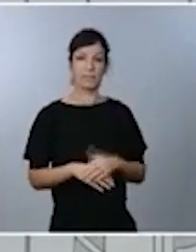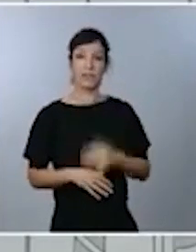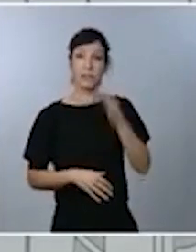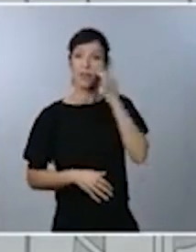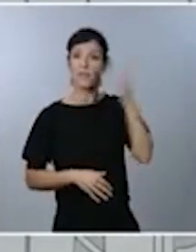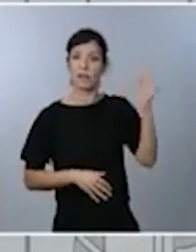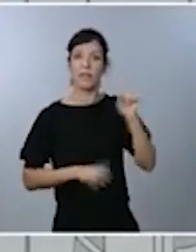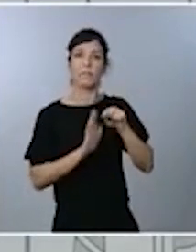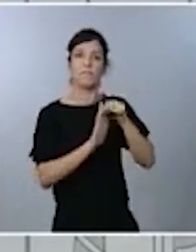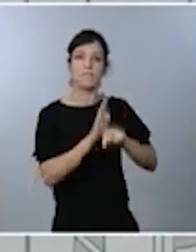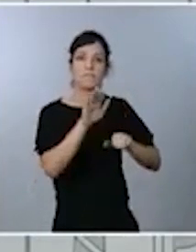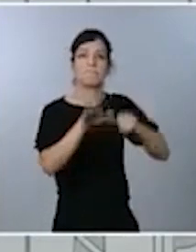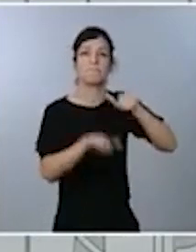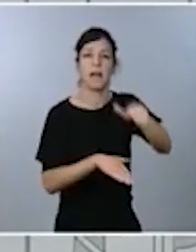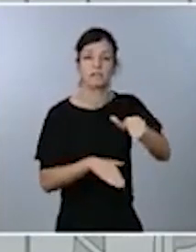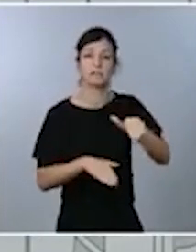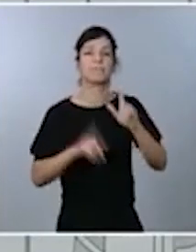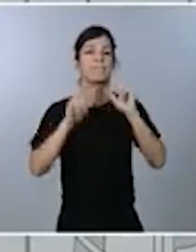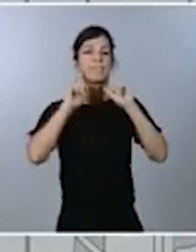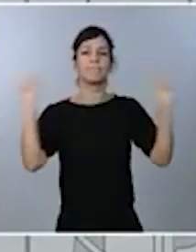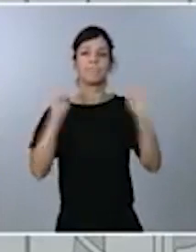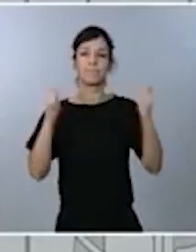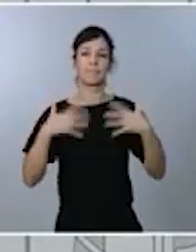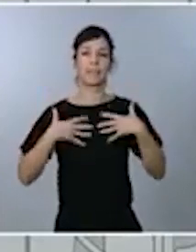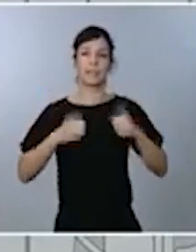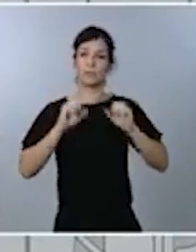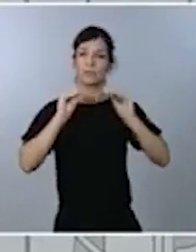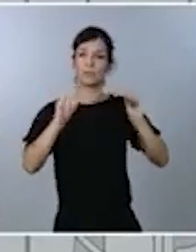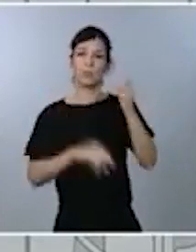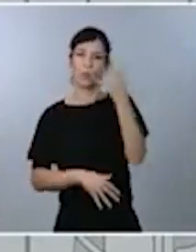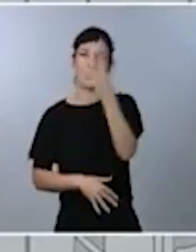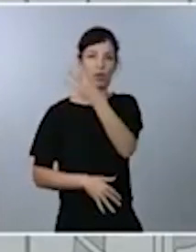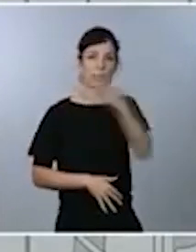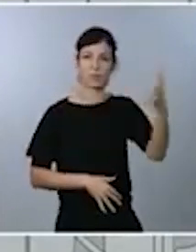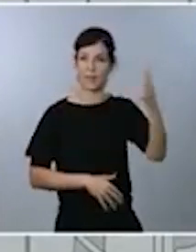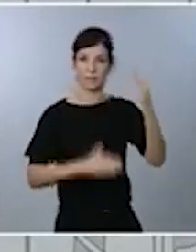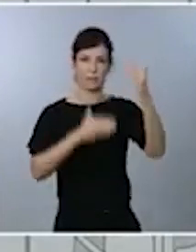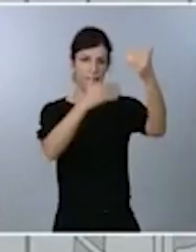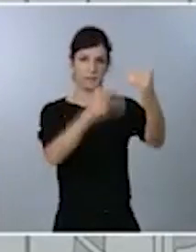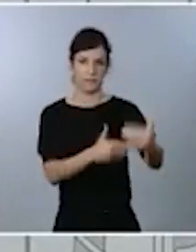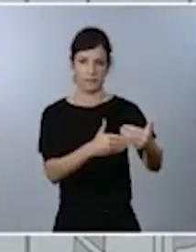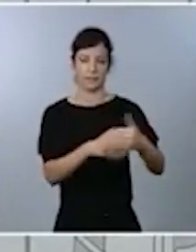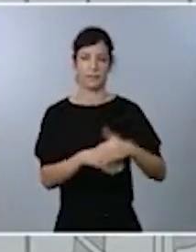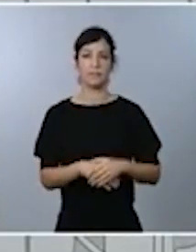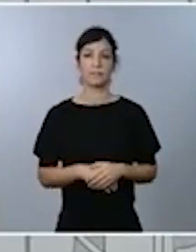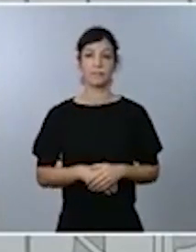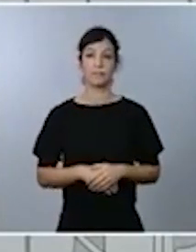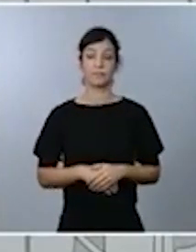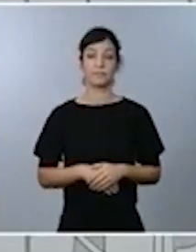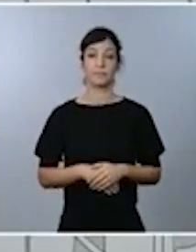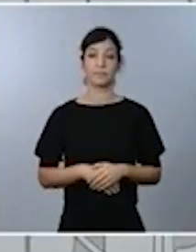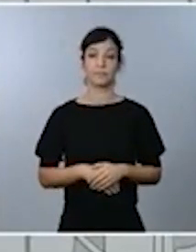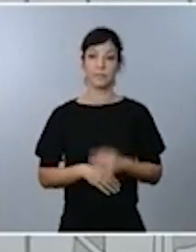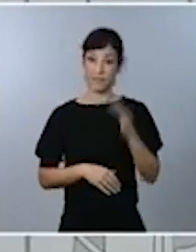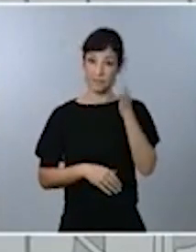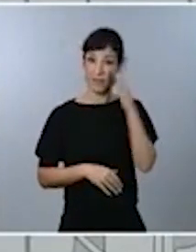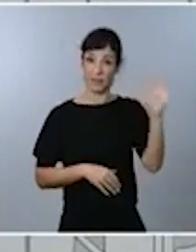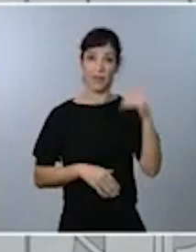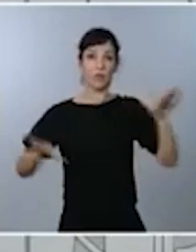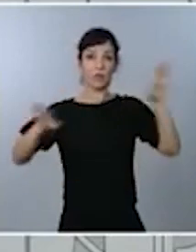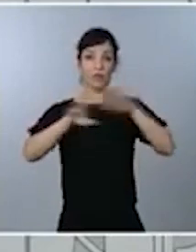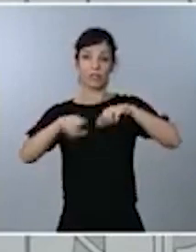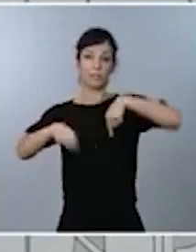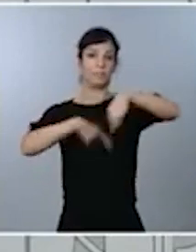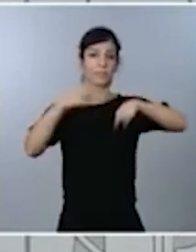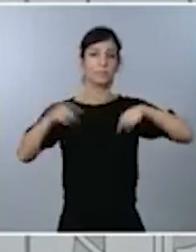ha declarado el estado de emergencia sanitaria durante cuatro semanas y ha impuesto una restricción de movilidad nocturna, un toque de queda